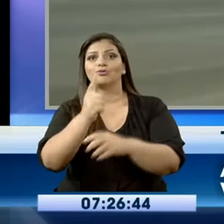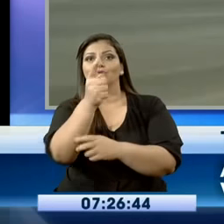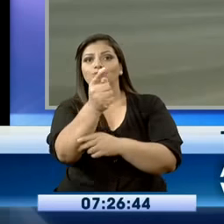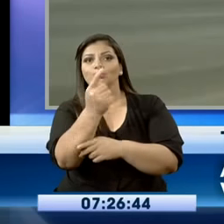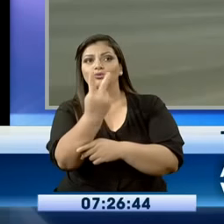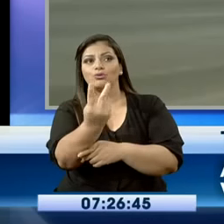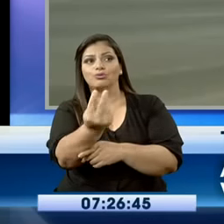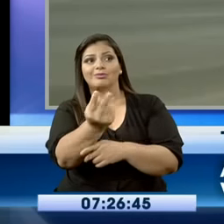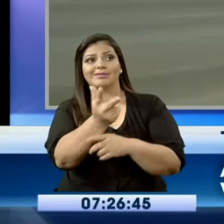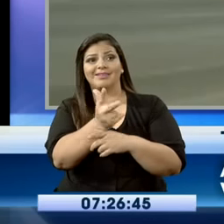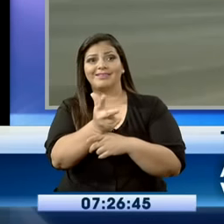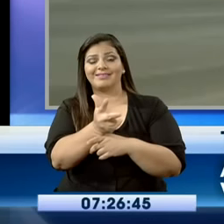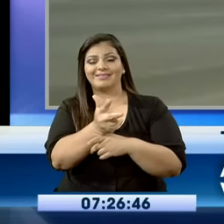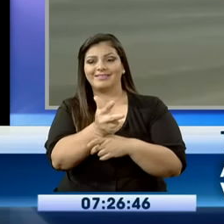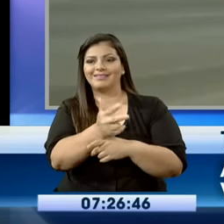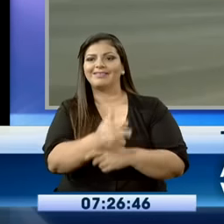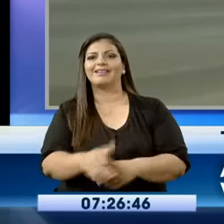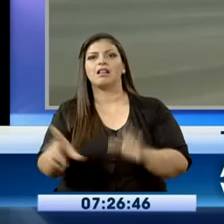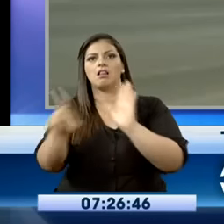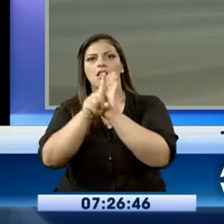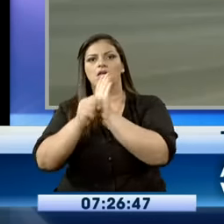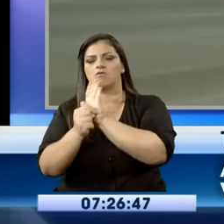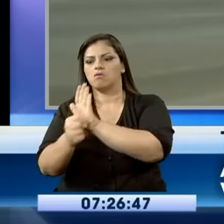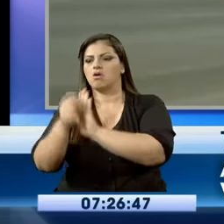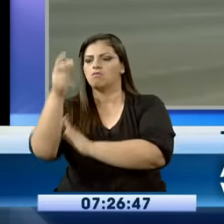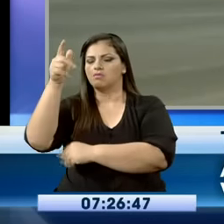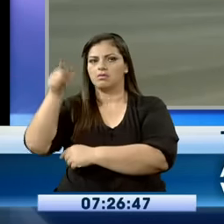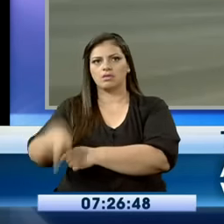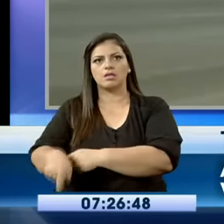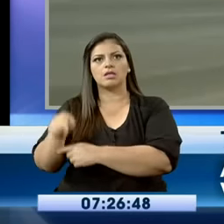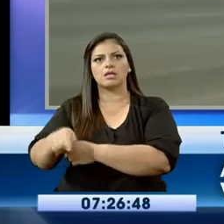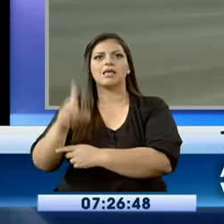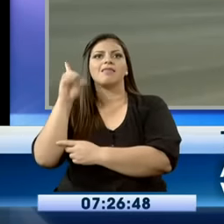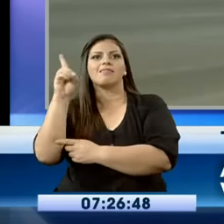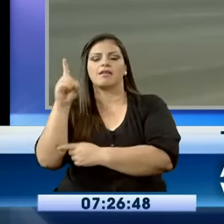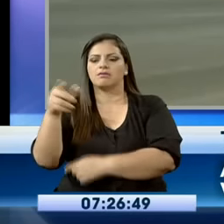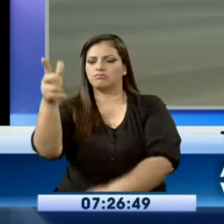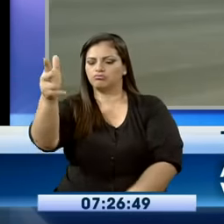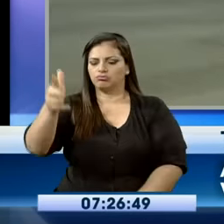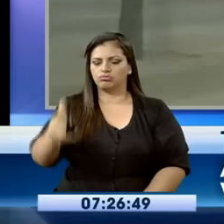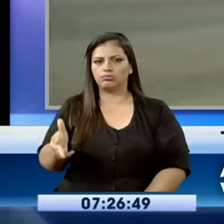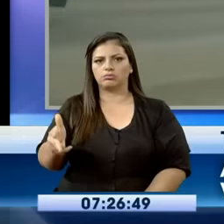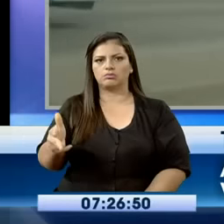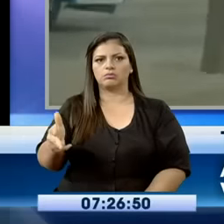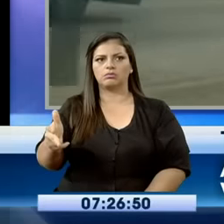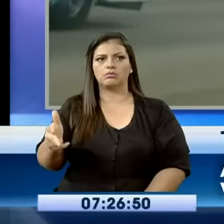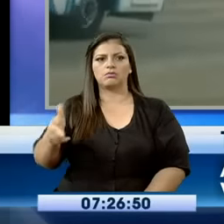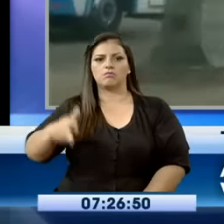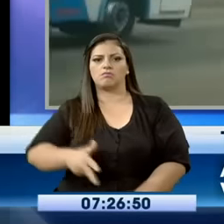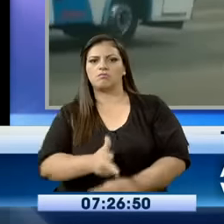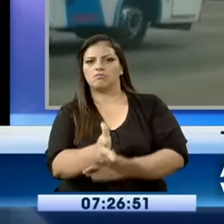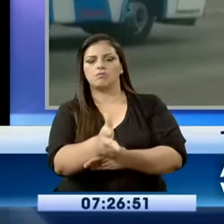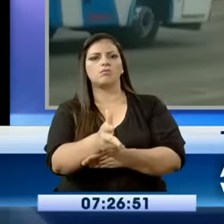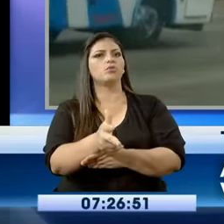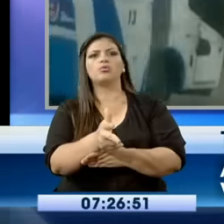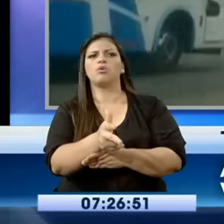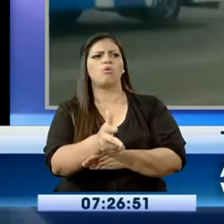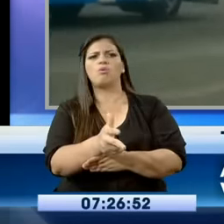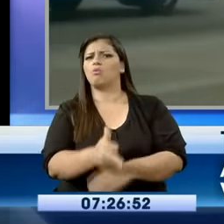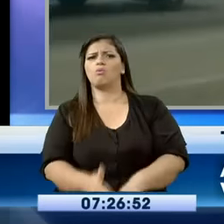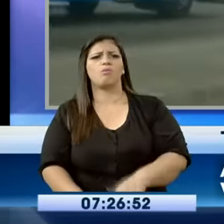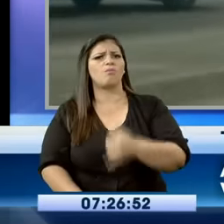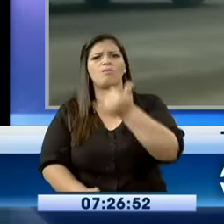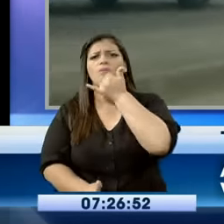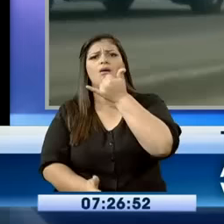Uno, dos, tres. Seguidito. Ahí está. Y si le da play, por favor, dele play, señor productor, tenga la bondad. Vea. Ahí va otro. ¿Ya?